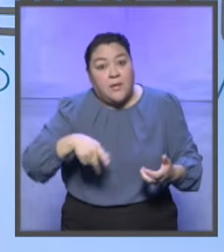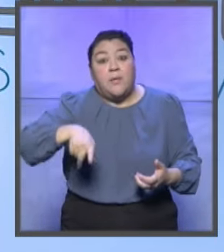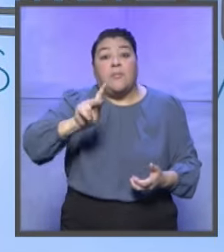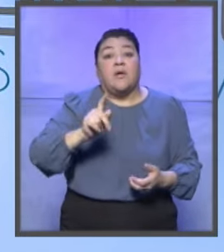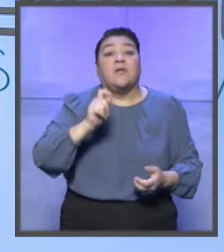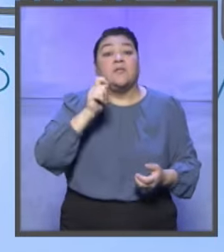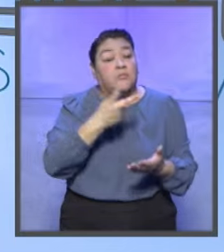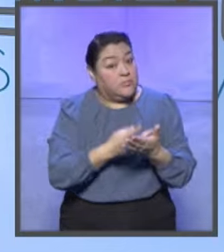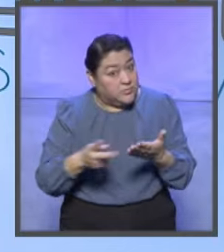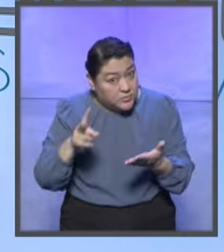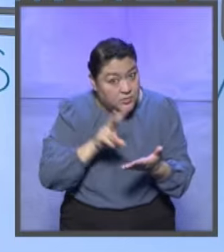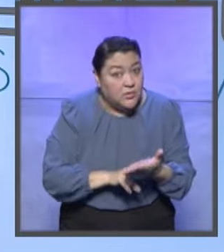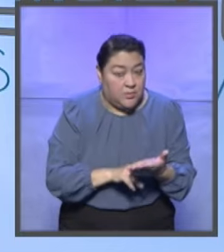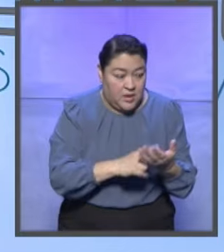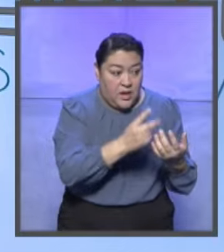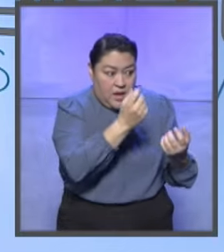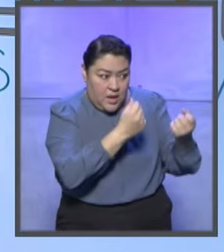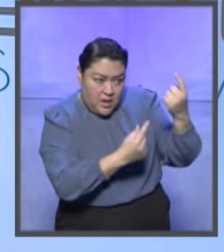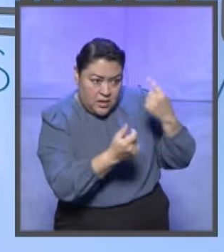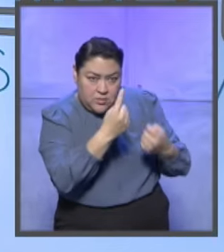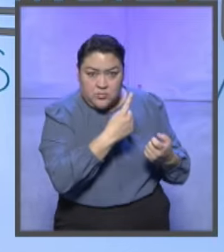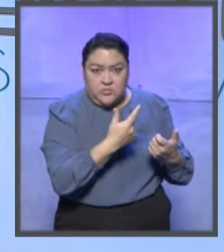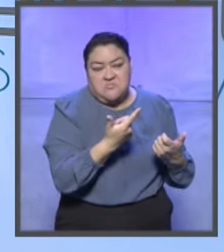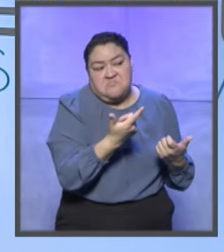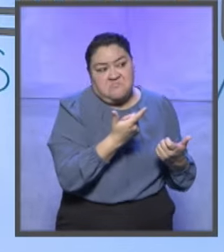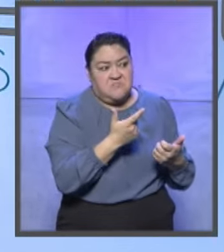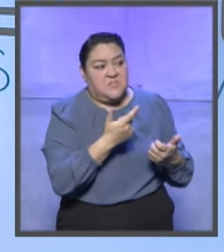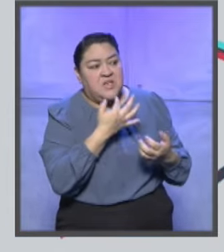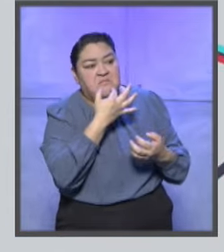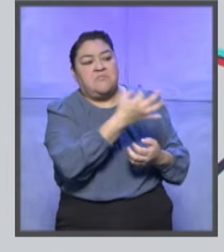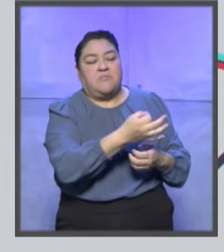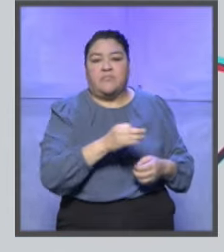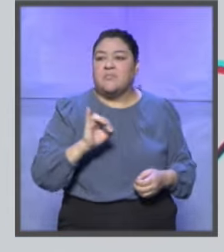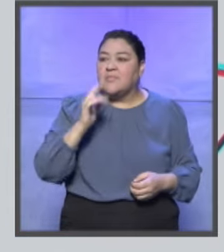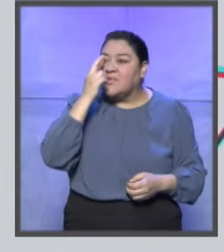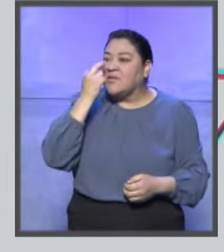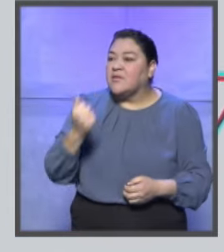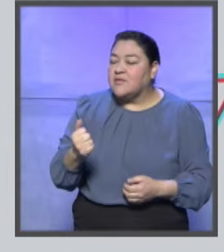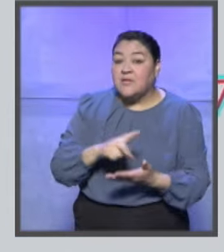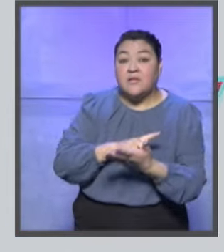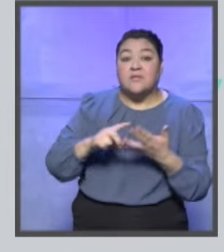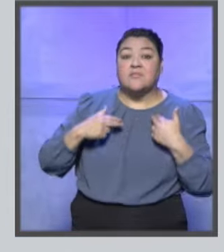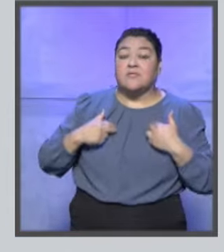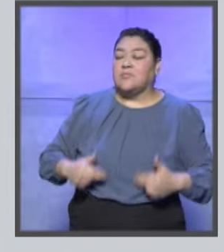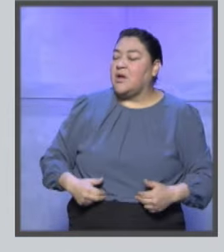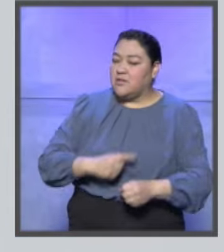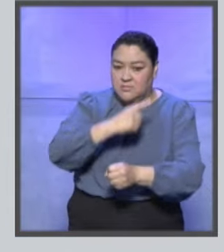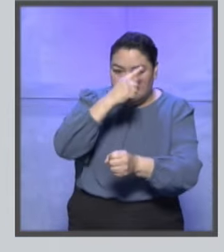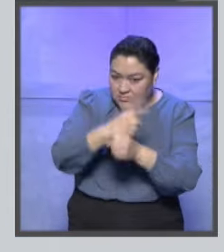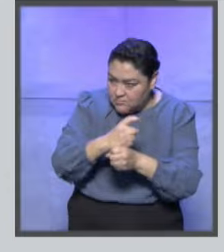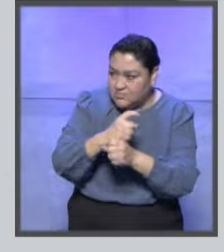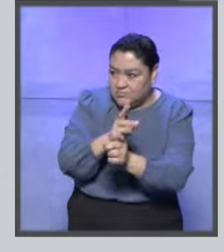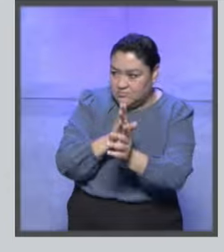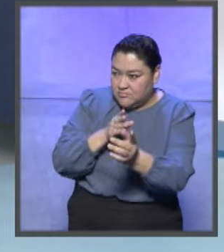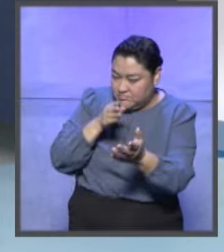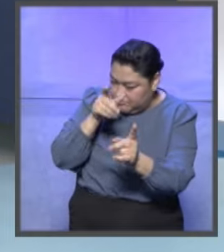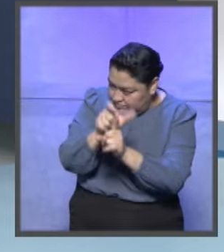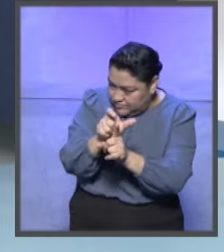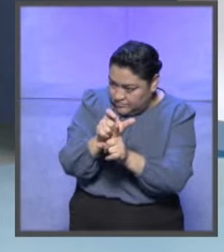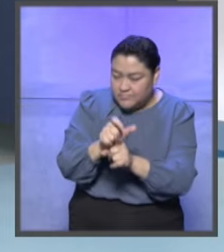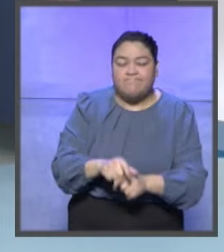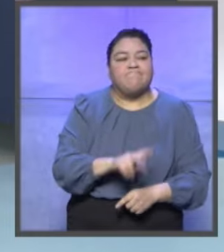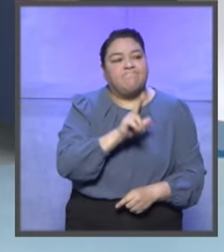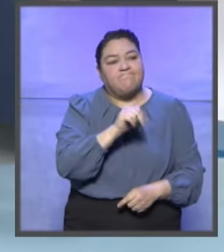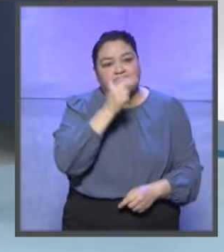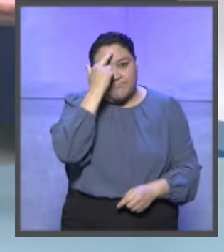actos que pues en realidad no son, que no ameritan una sanción. Sí o sí, los derechos humanos primero y tratándose de que los